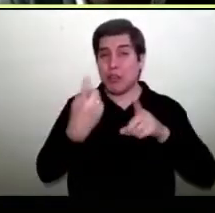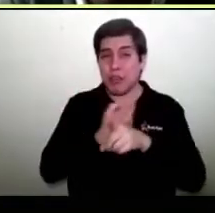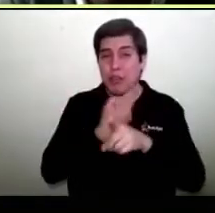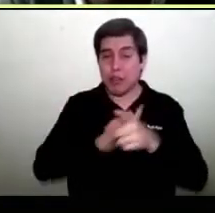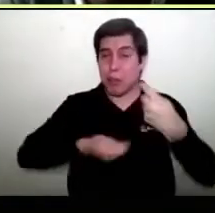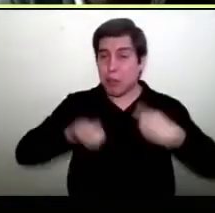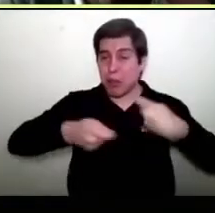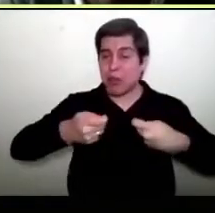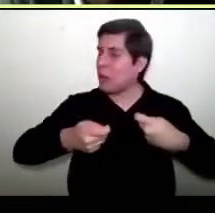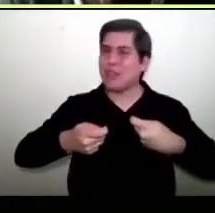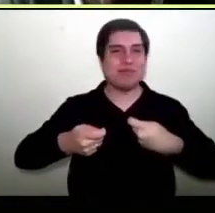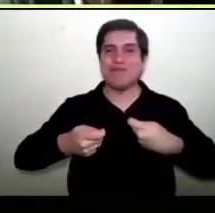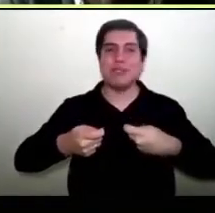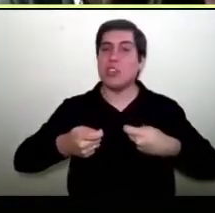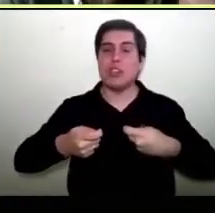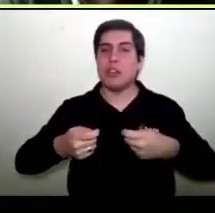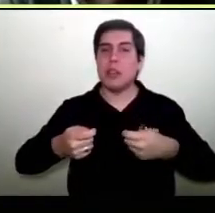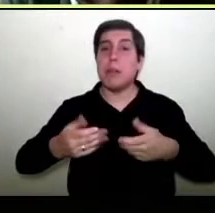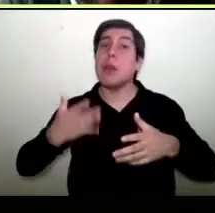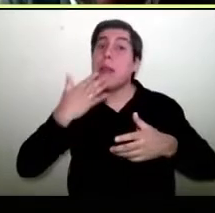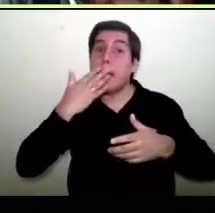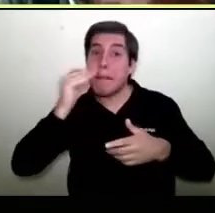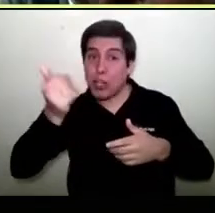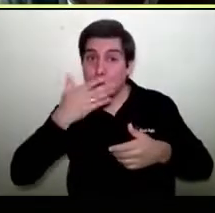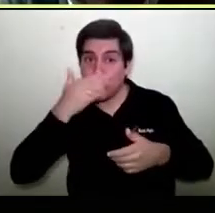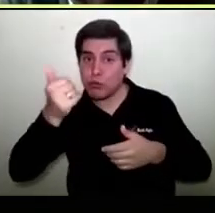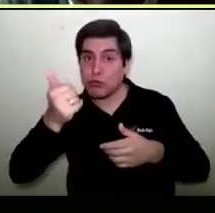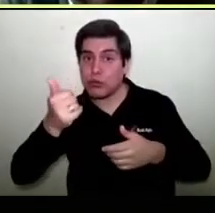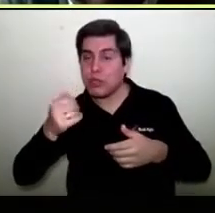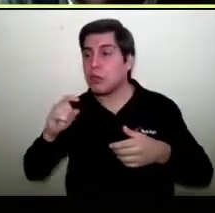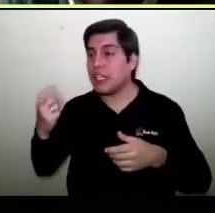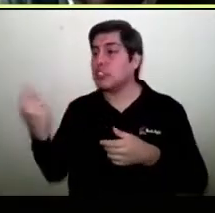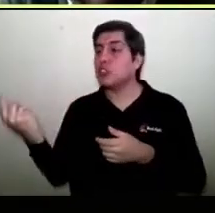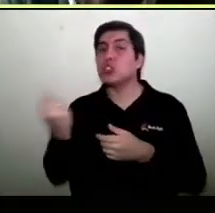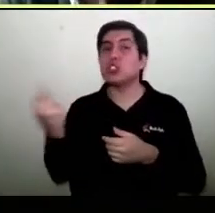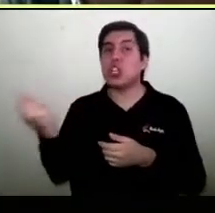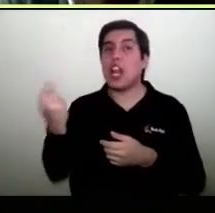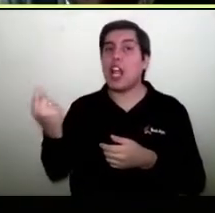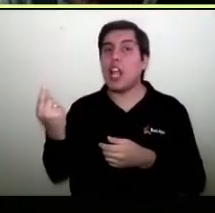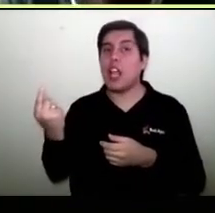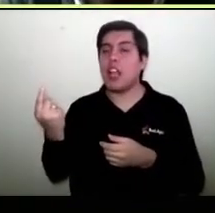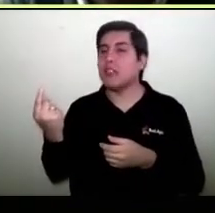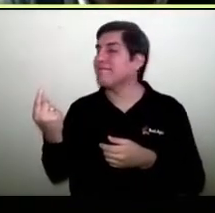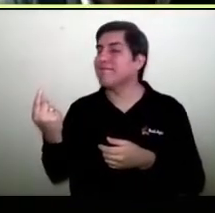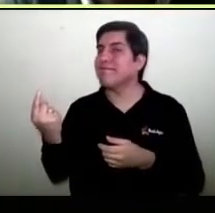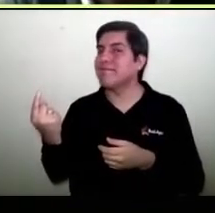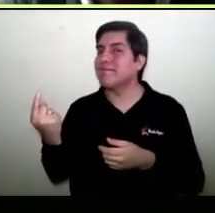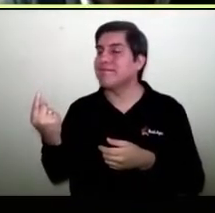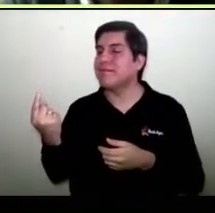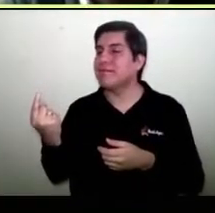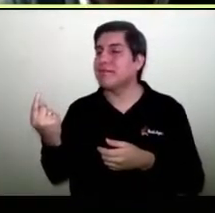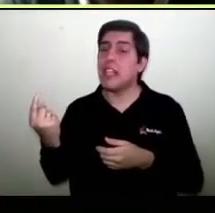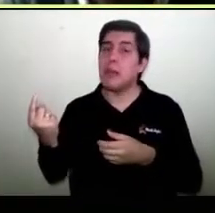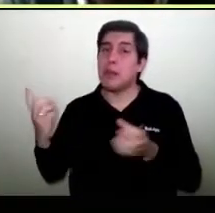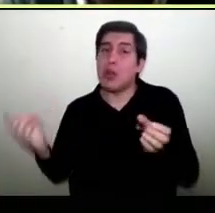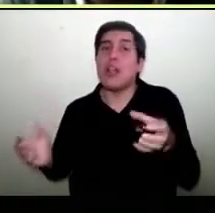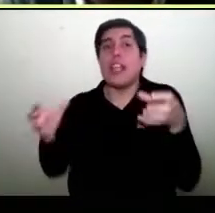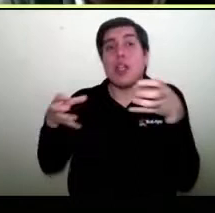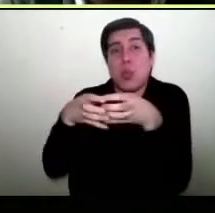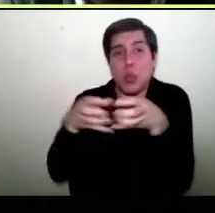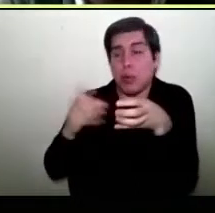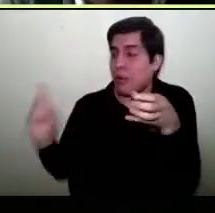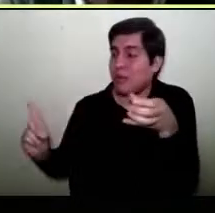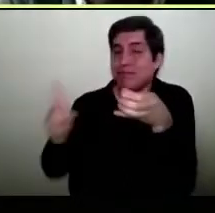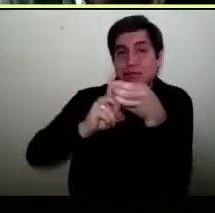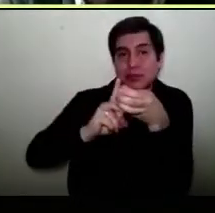porque te permite que tu tienda, por separado, se ve poco, pero tu tienda con muchos otros te permite trabajar hoy día